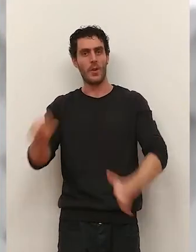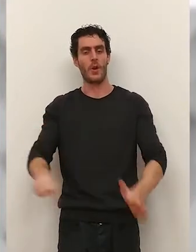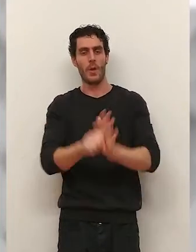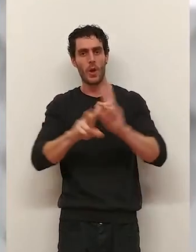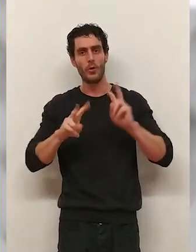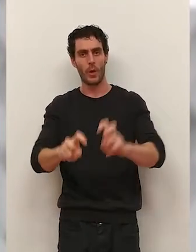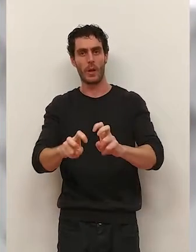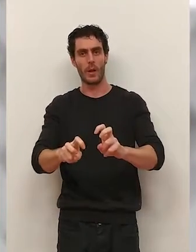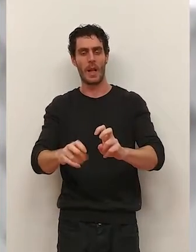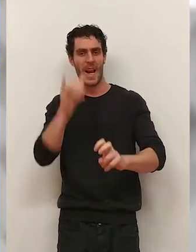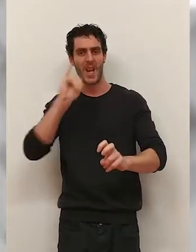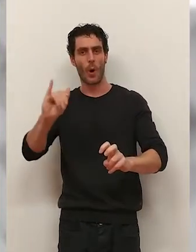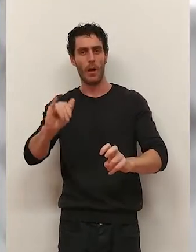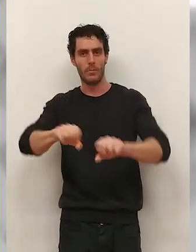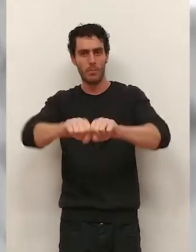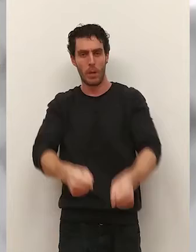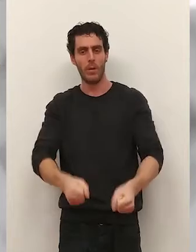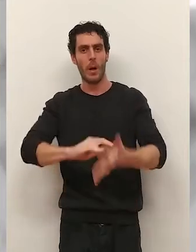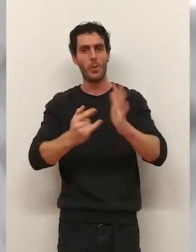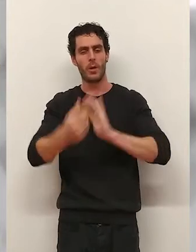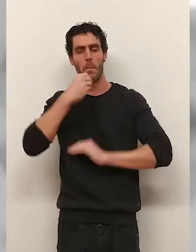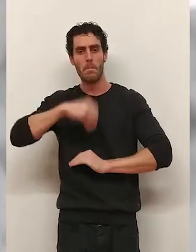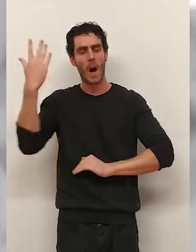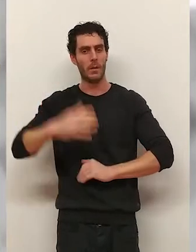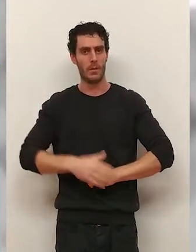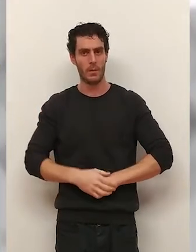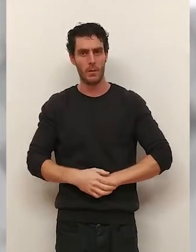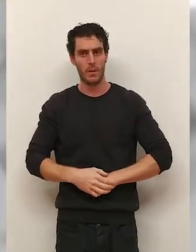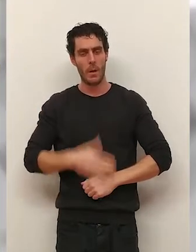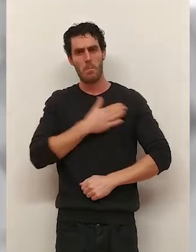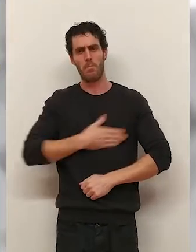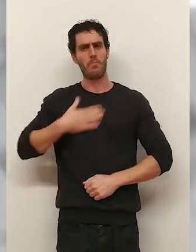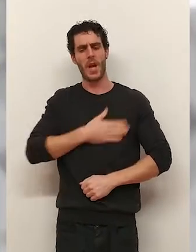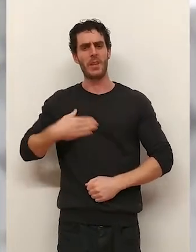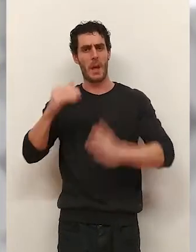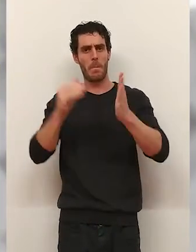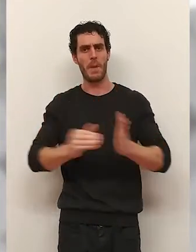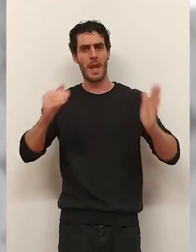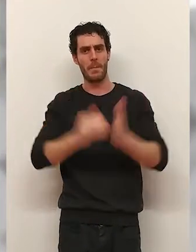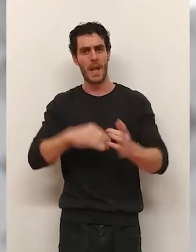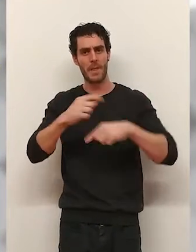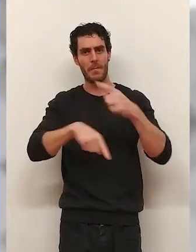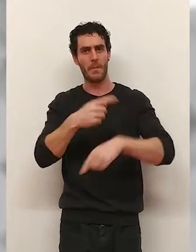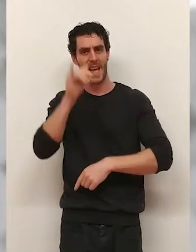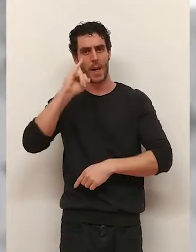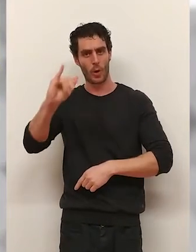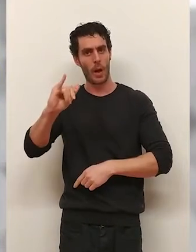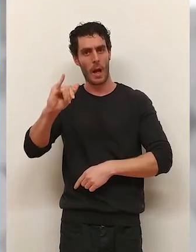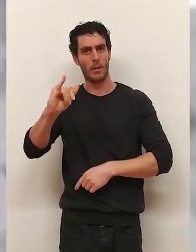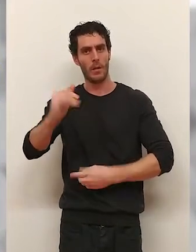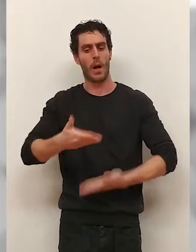denominación de origen calificada a Rioja. Ese proyecto maravilloso que sustenta el bienestar de miles de familias riojanas.